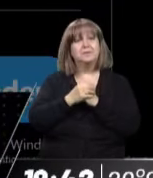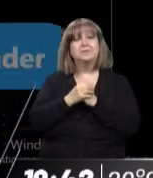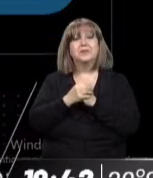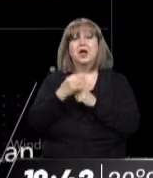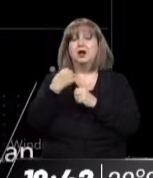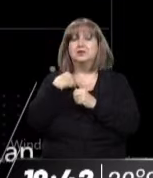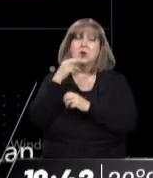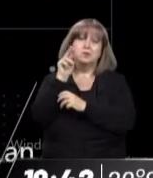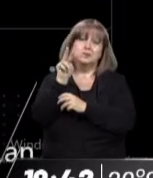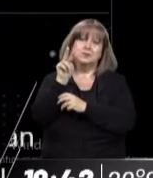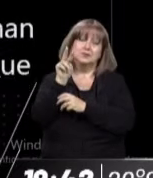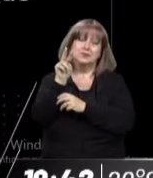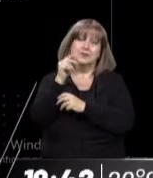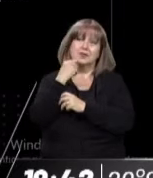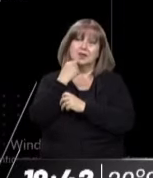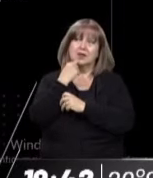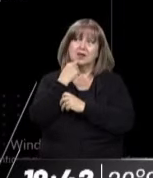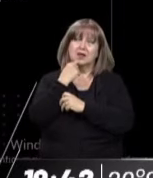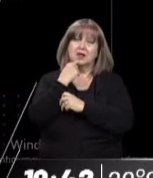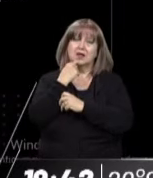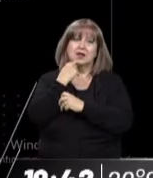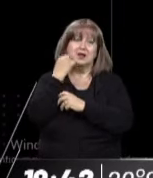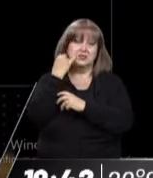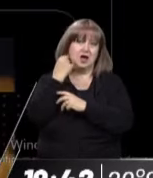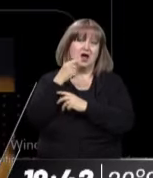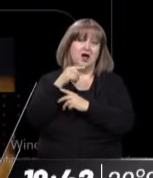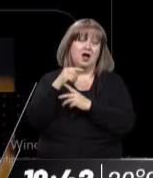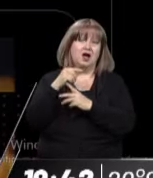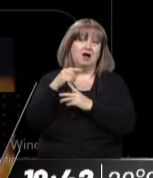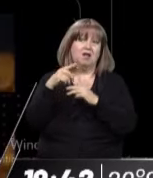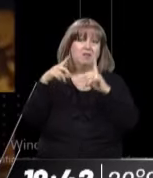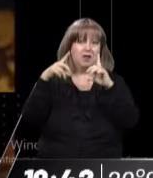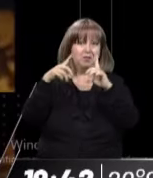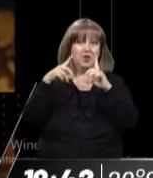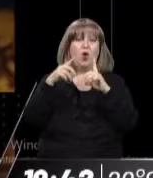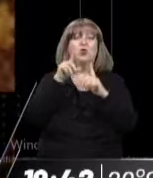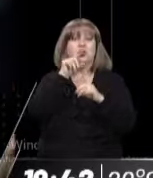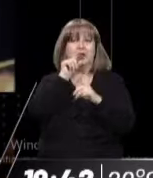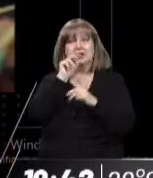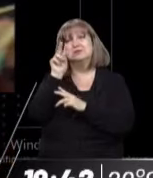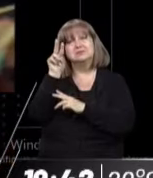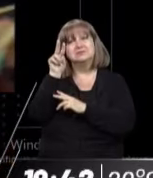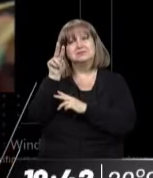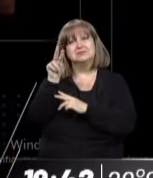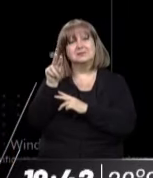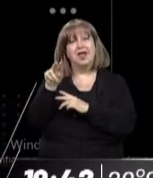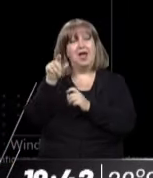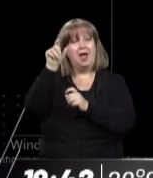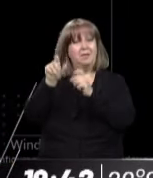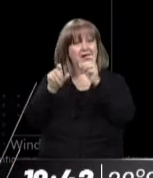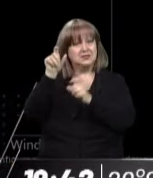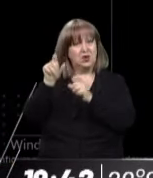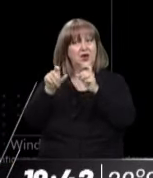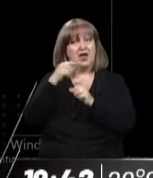alguien habilita un espacio, como ser un medio que sube una captura de un tuit, mucha gente